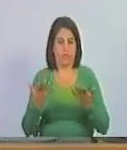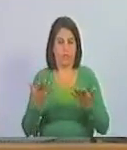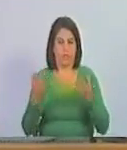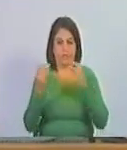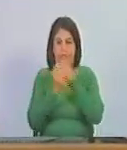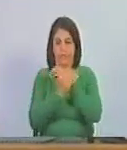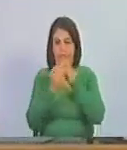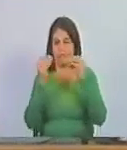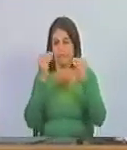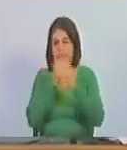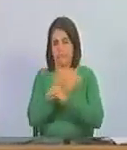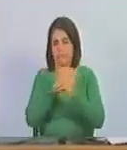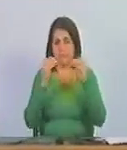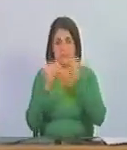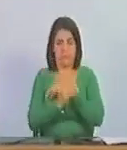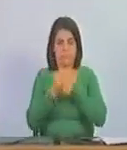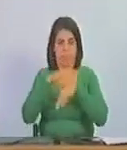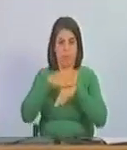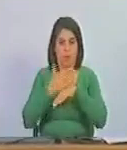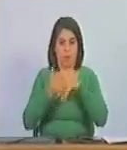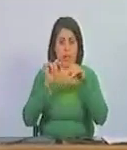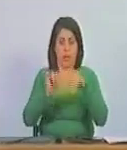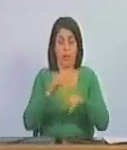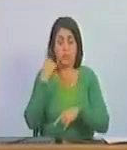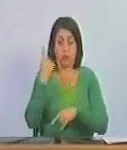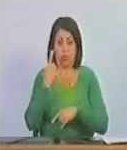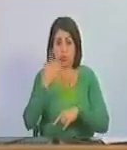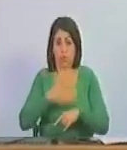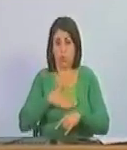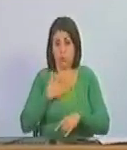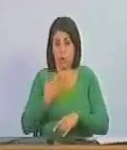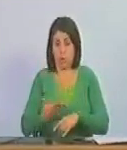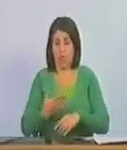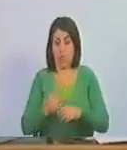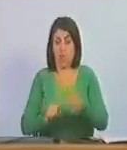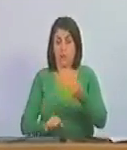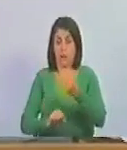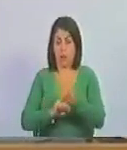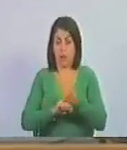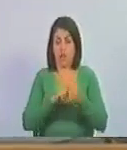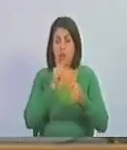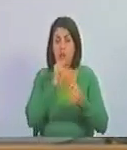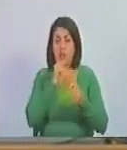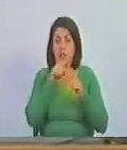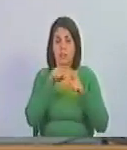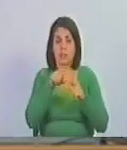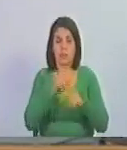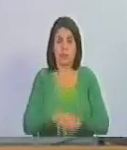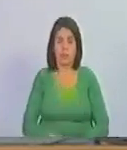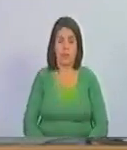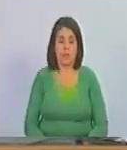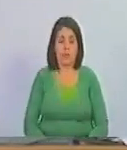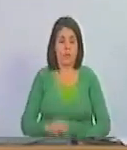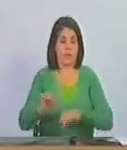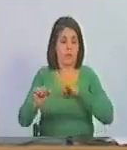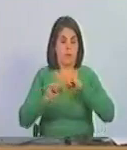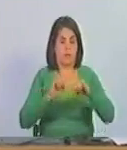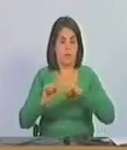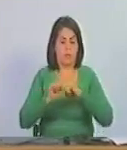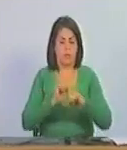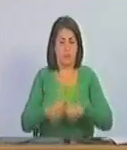completamente delirante que solo puede ser sostenido por la acción